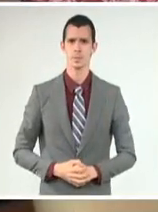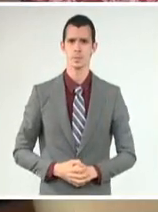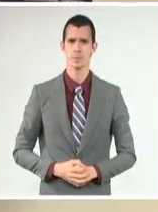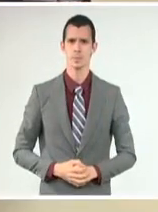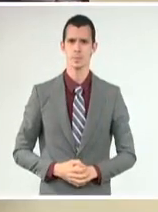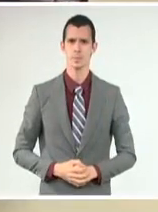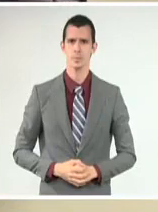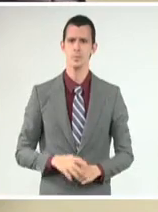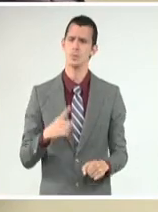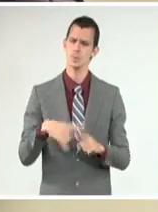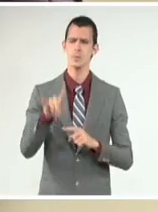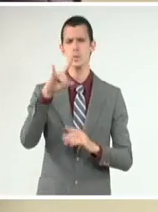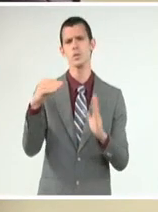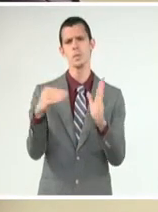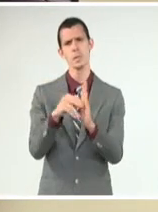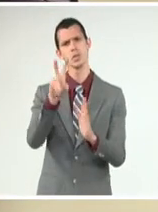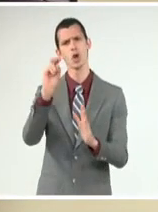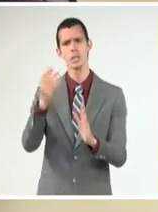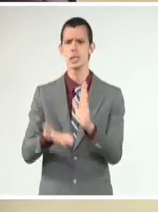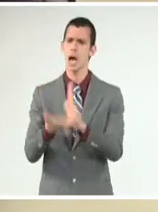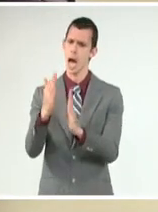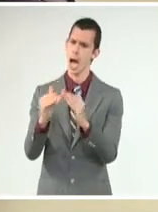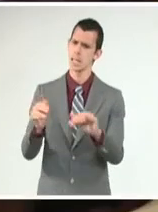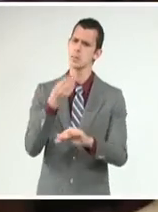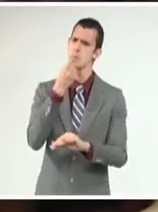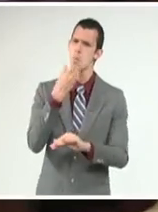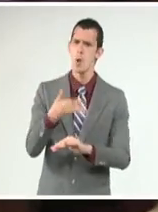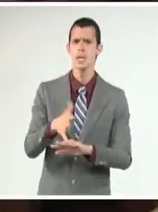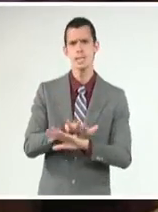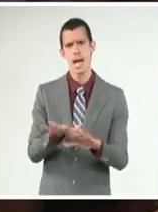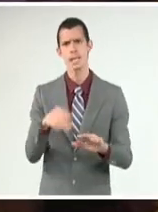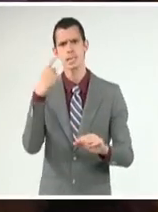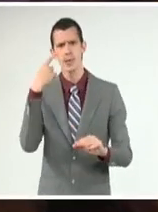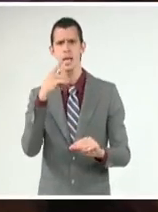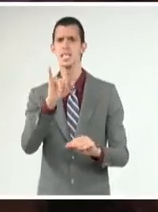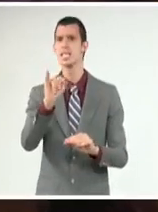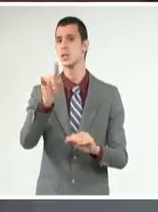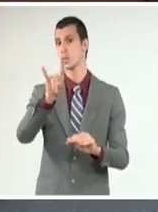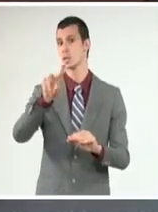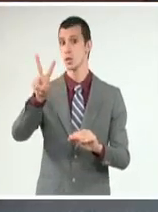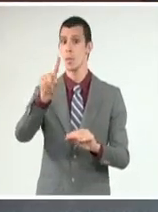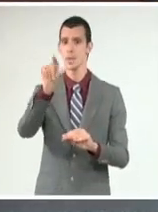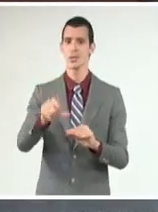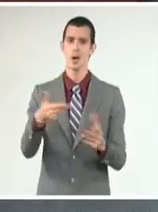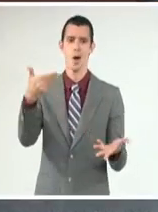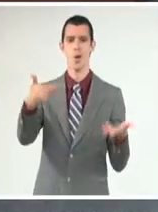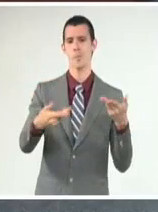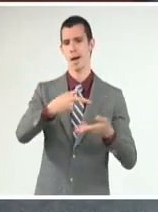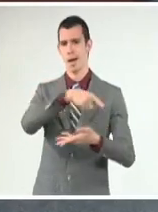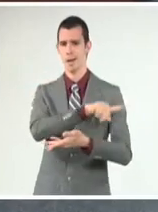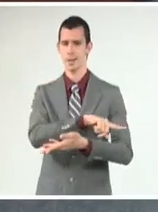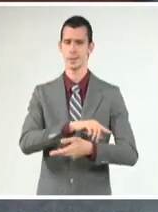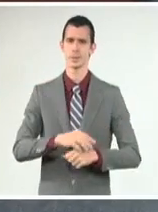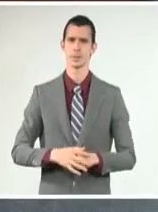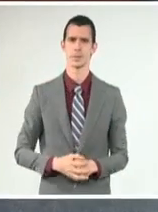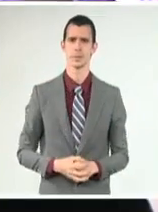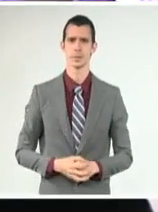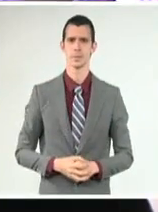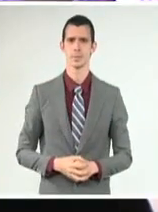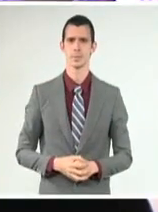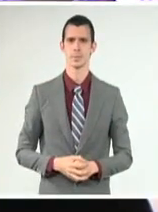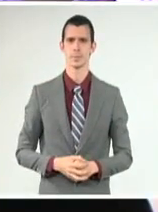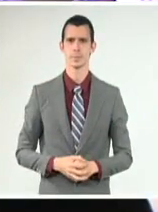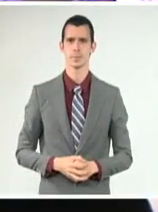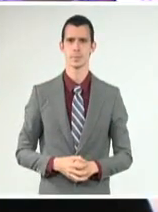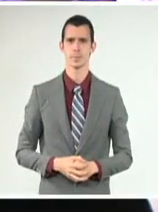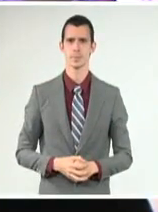9200 altas clínicas posibilitó disminuir en 692 la cantidad de pacientes activos. El número más alto de contagios